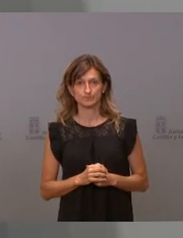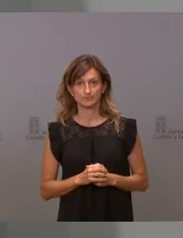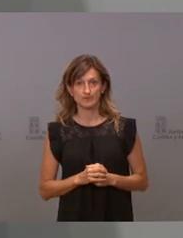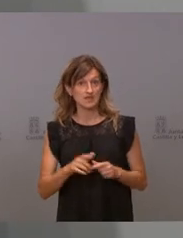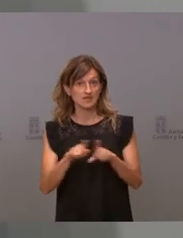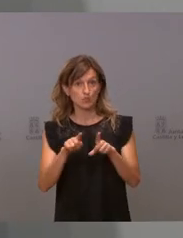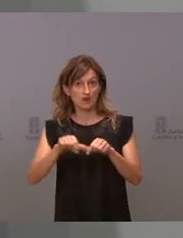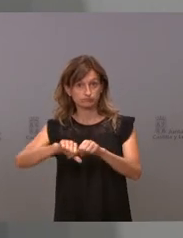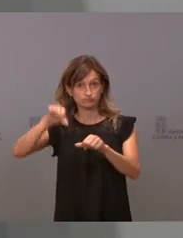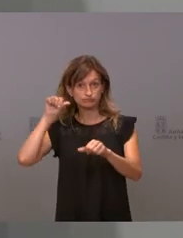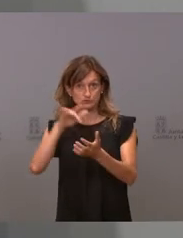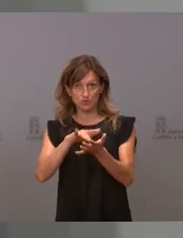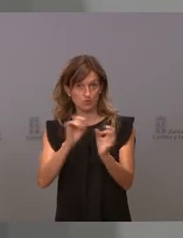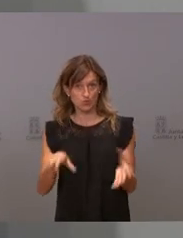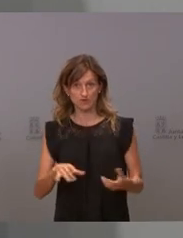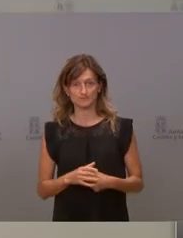Sí,